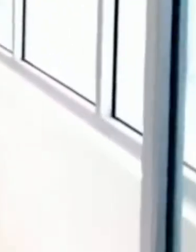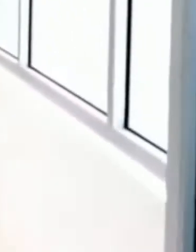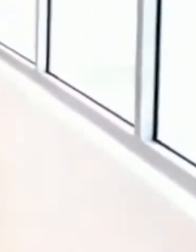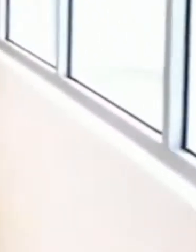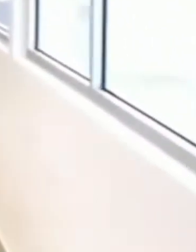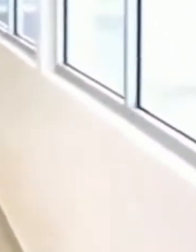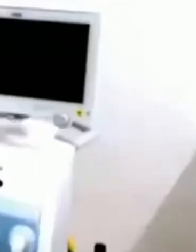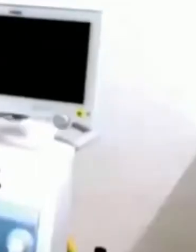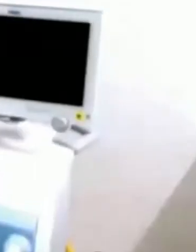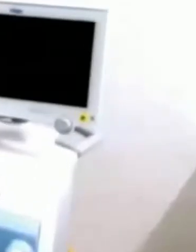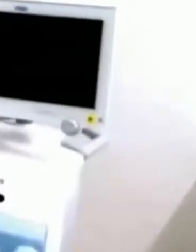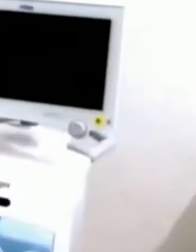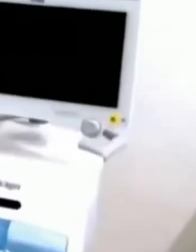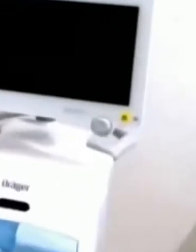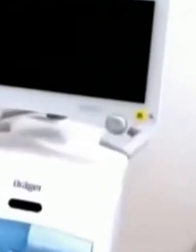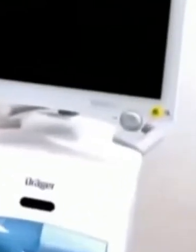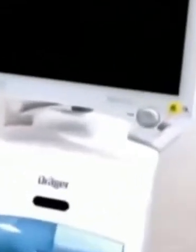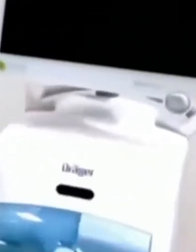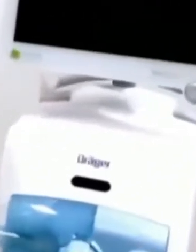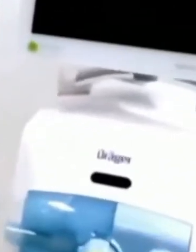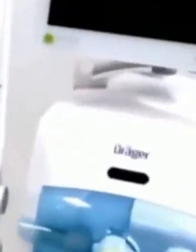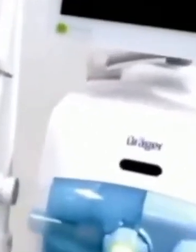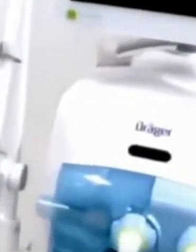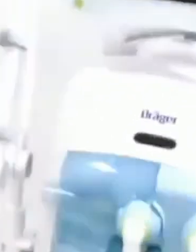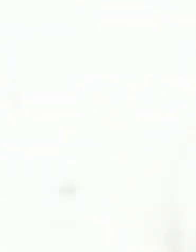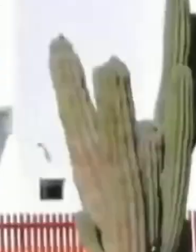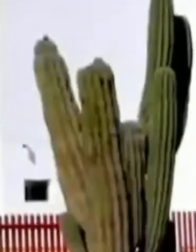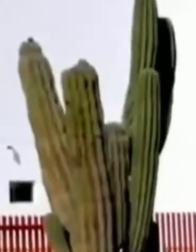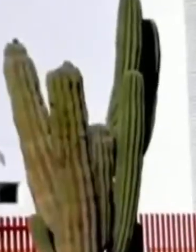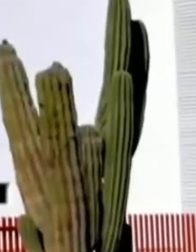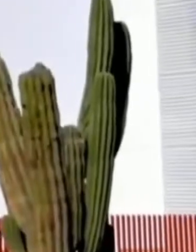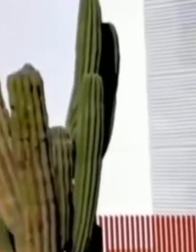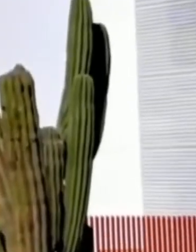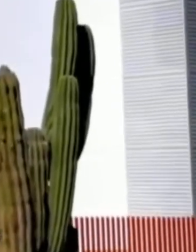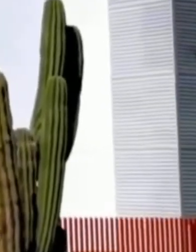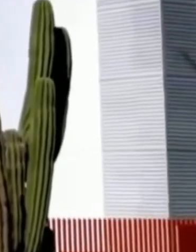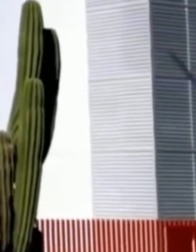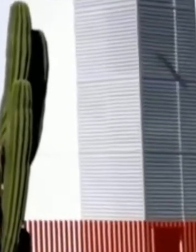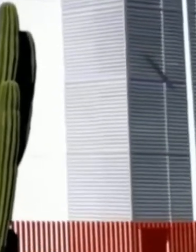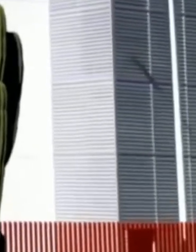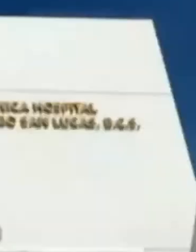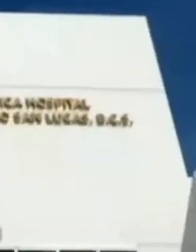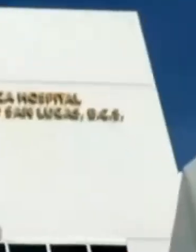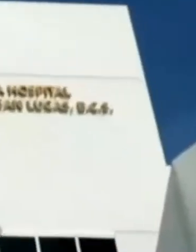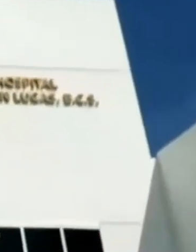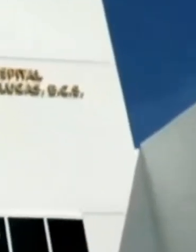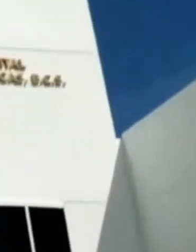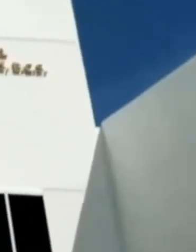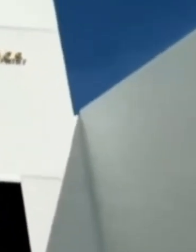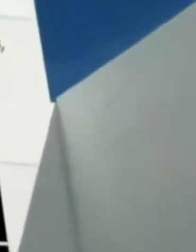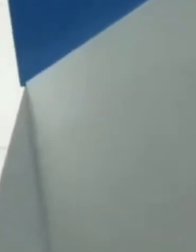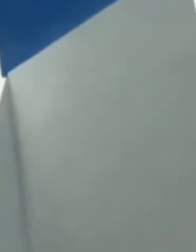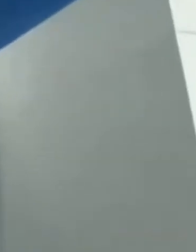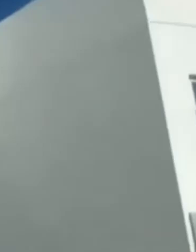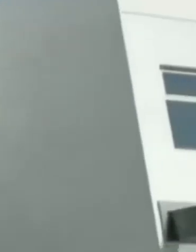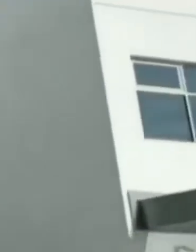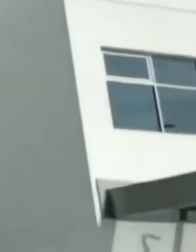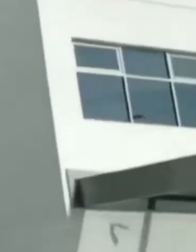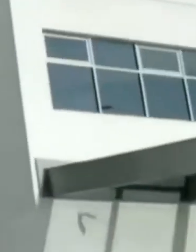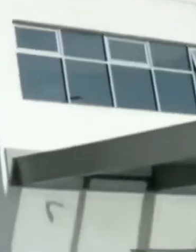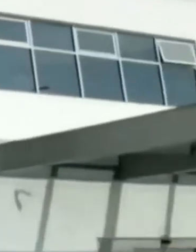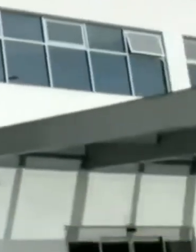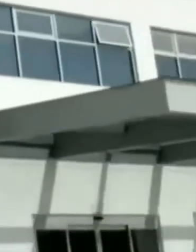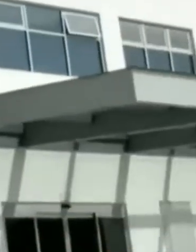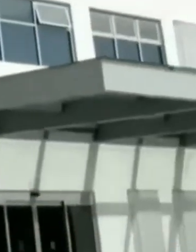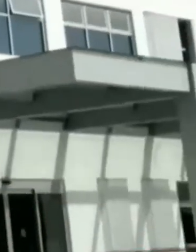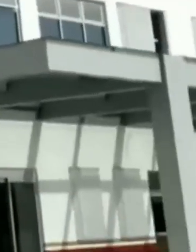vigilancia de quienes requieran internamiento. La nueva clínica hospital Cabo San Lucas forma parte del proyecto del